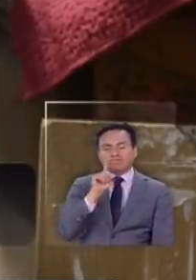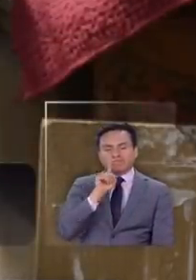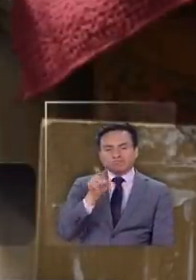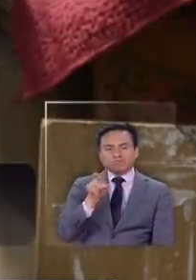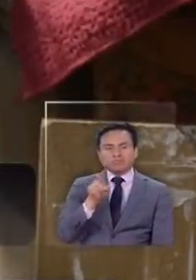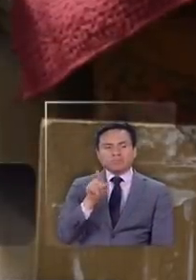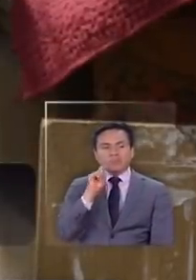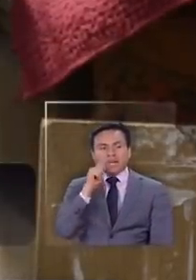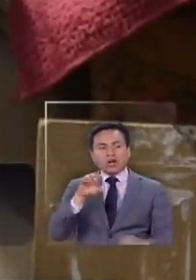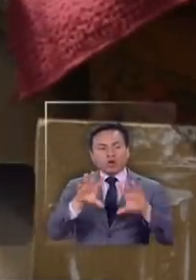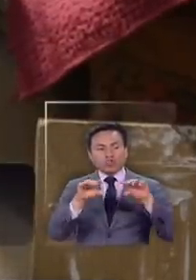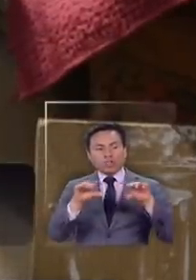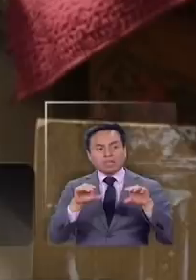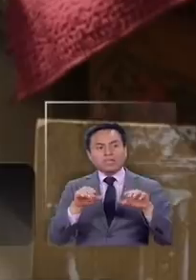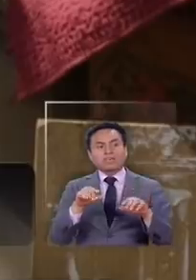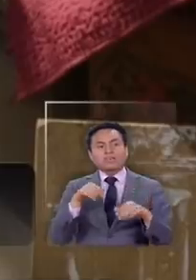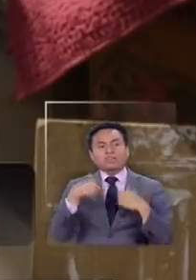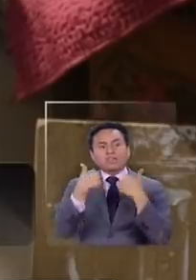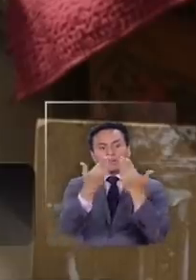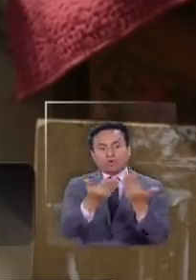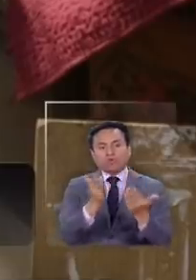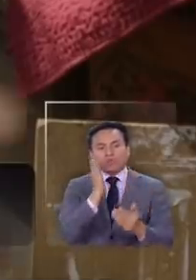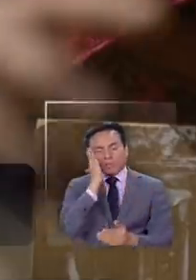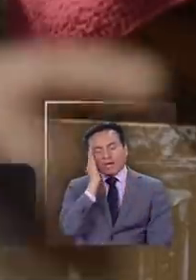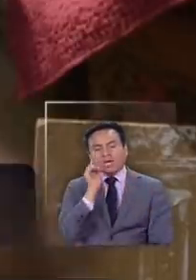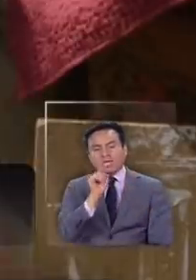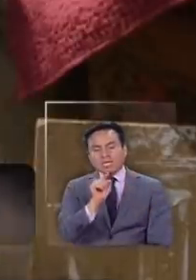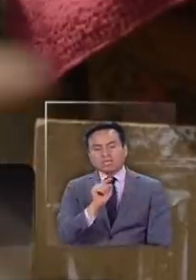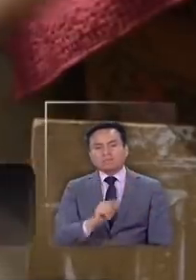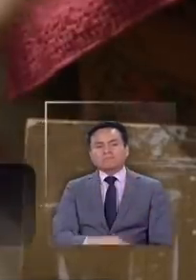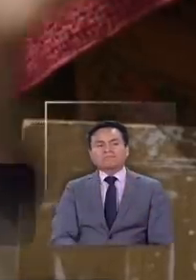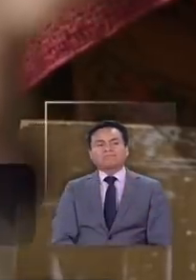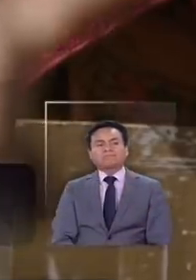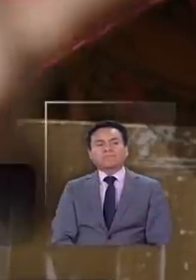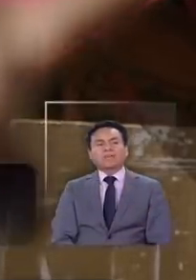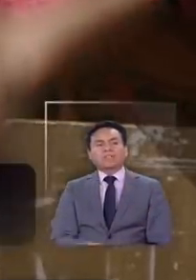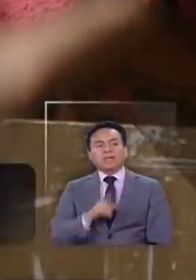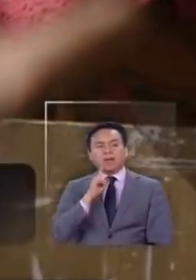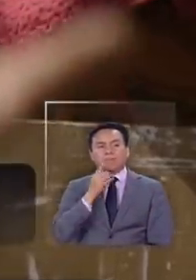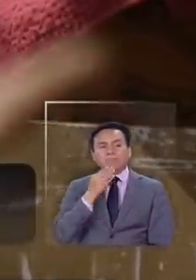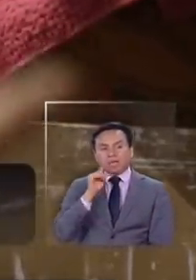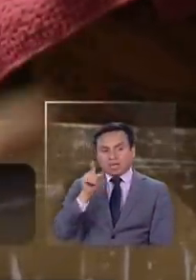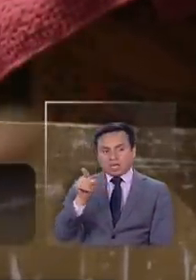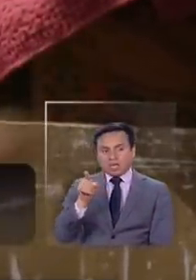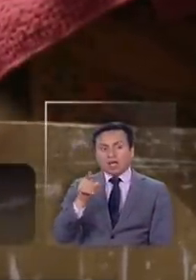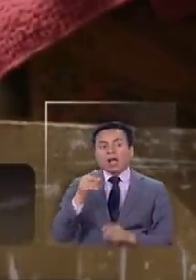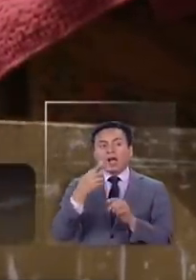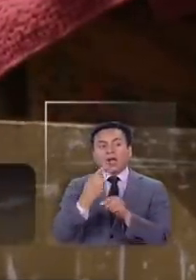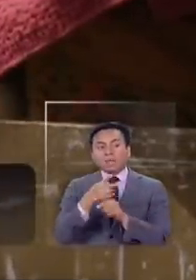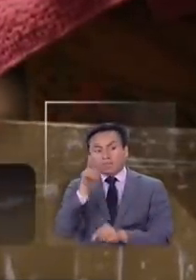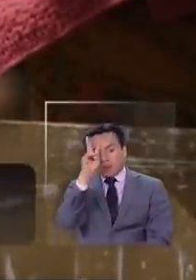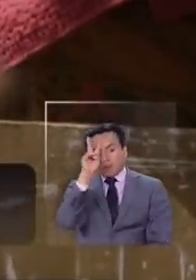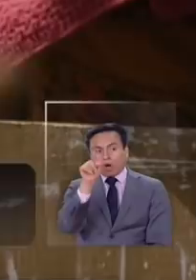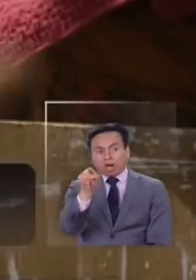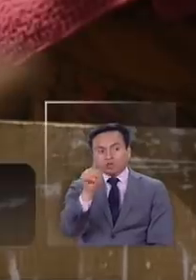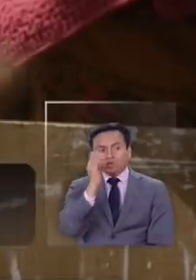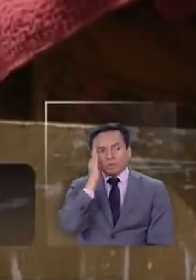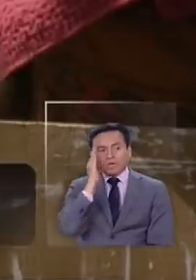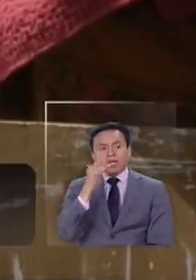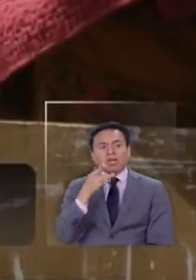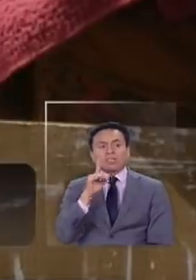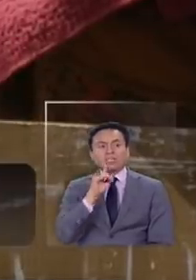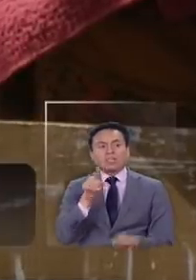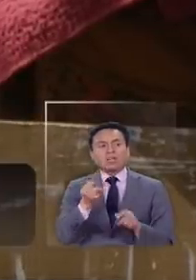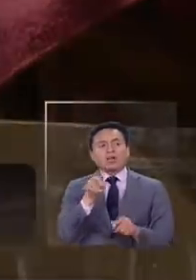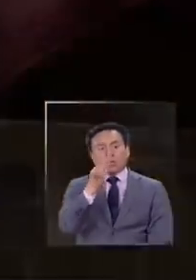hay un colchón que yo les dejo yo lo dejan ahí para ahí duermen ahí ahí también allá duermen unos peruanos y a esta coja ya